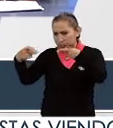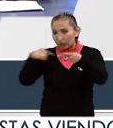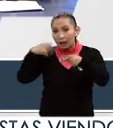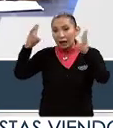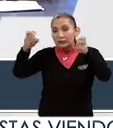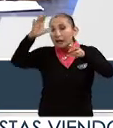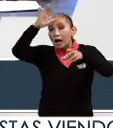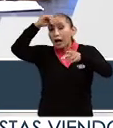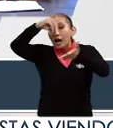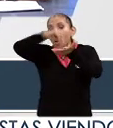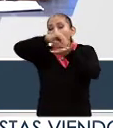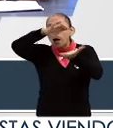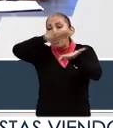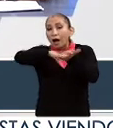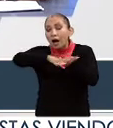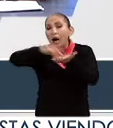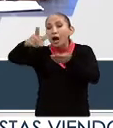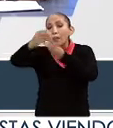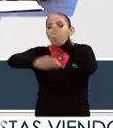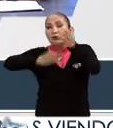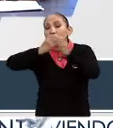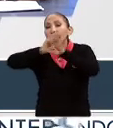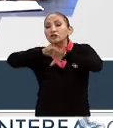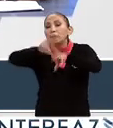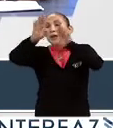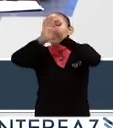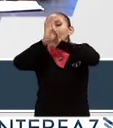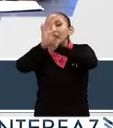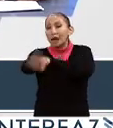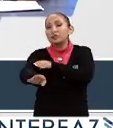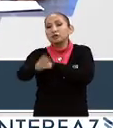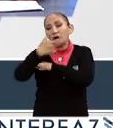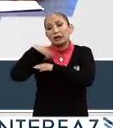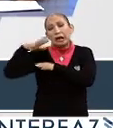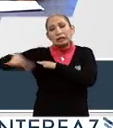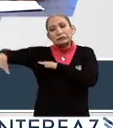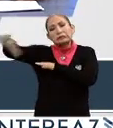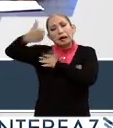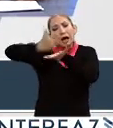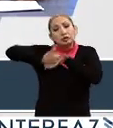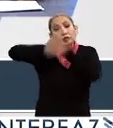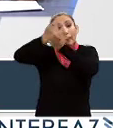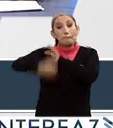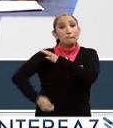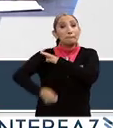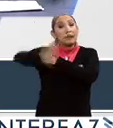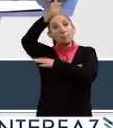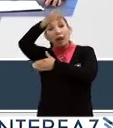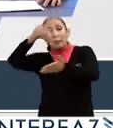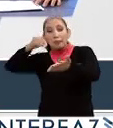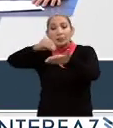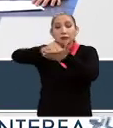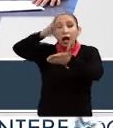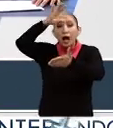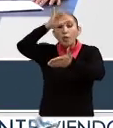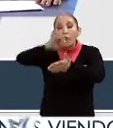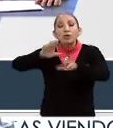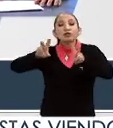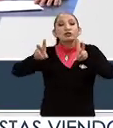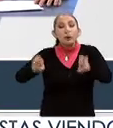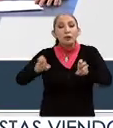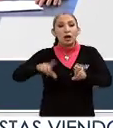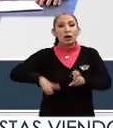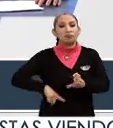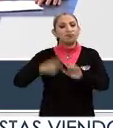que es el pacto global sobre migración, que daría un marco para tener por primera vez como un acuerdo en torno a la